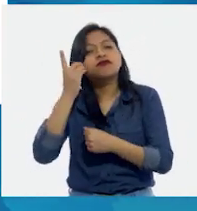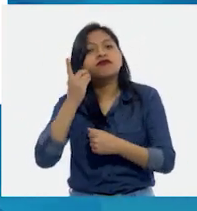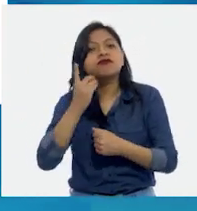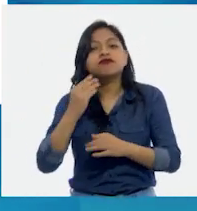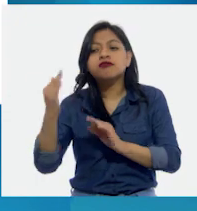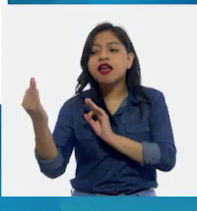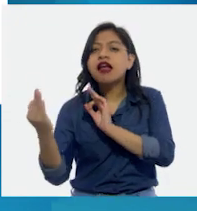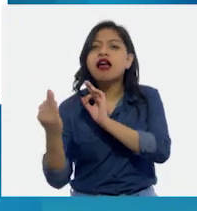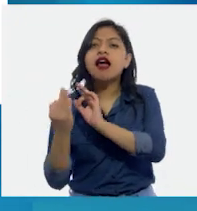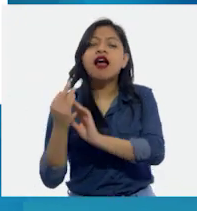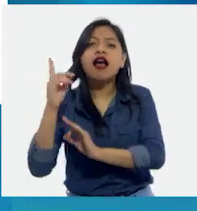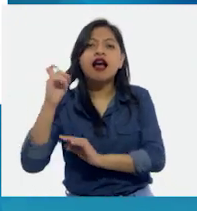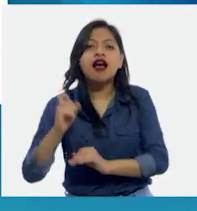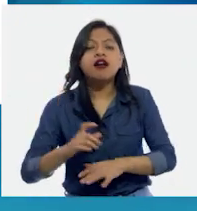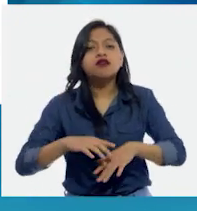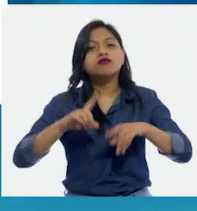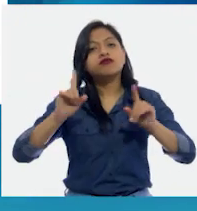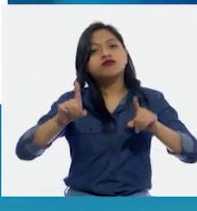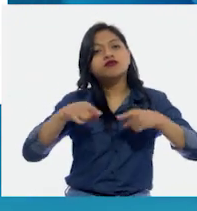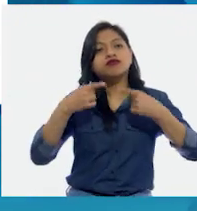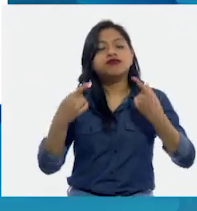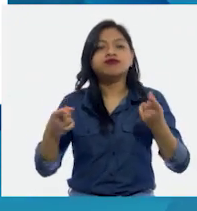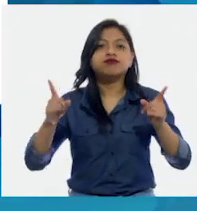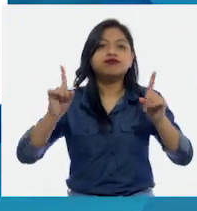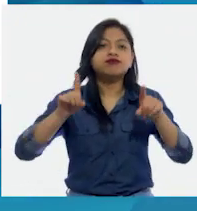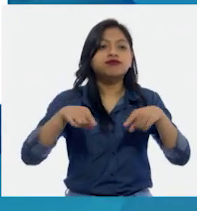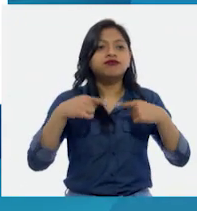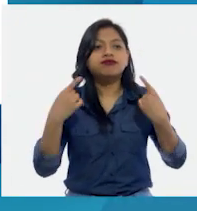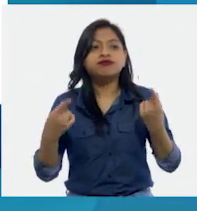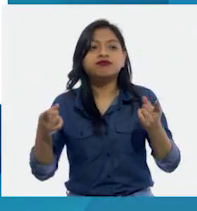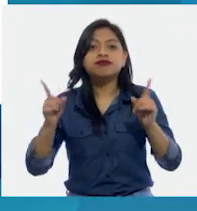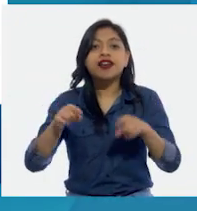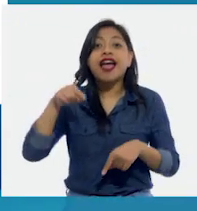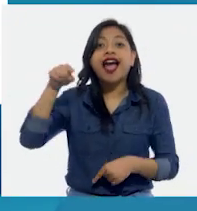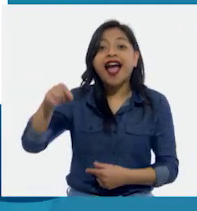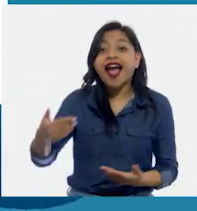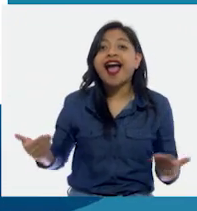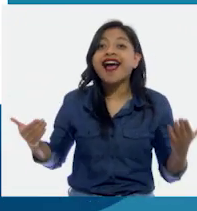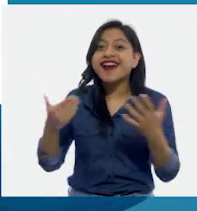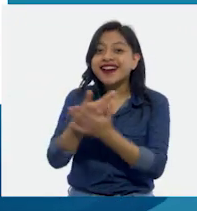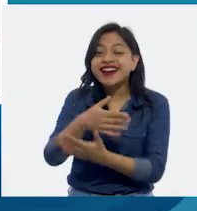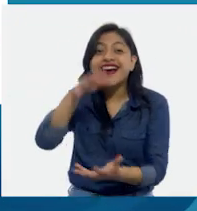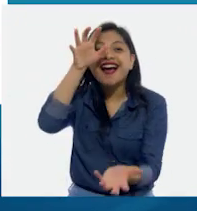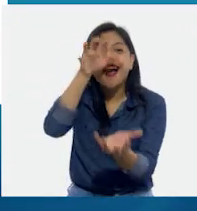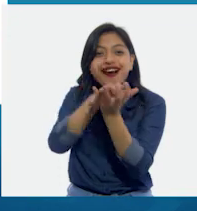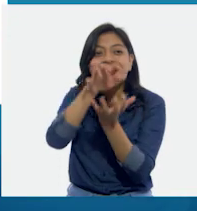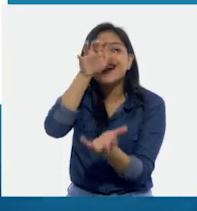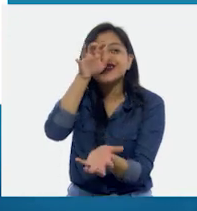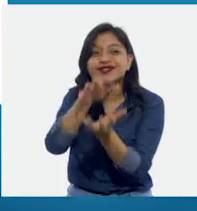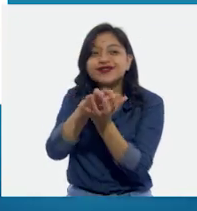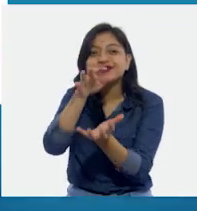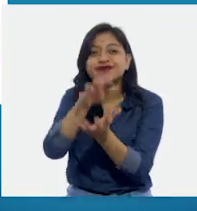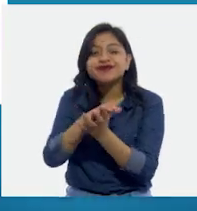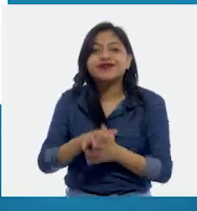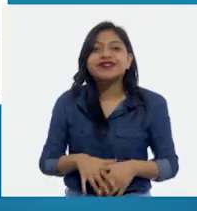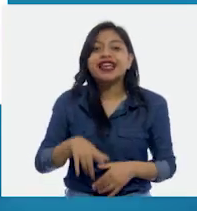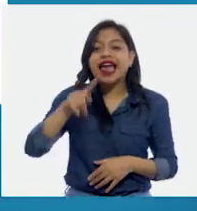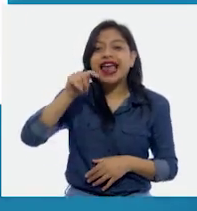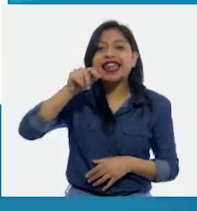la ribera. Ahí nacieron cocodrilos y un